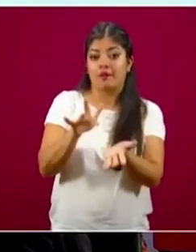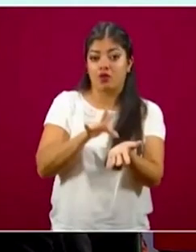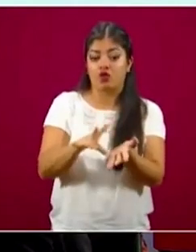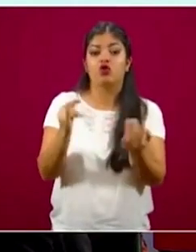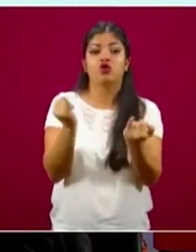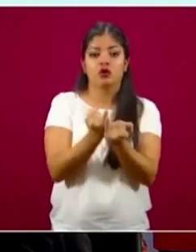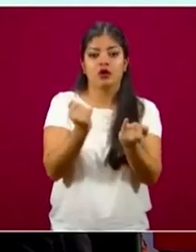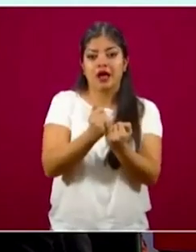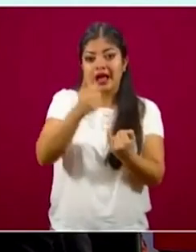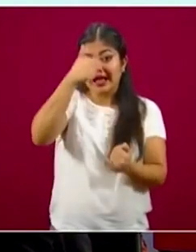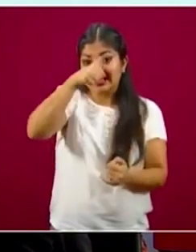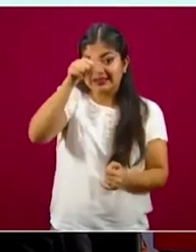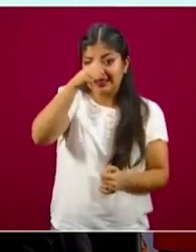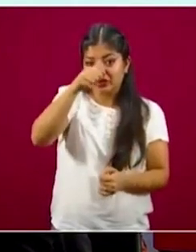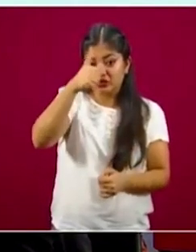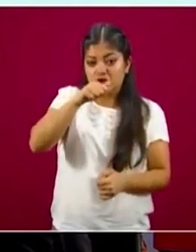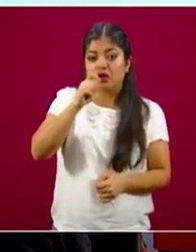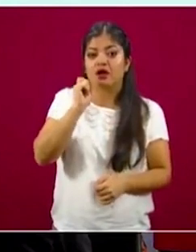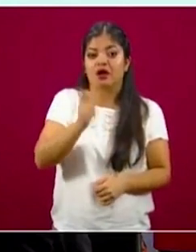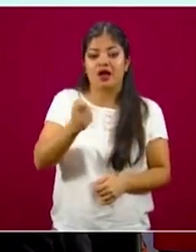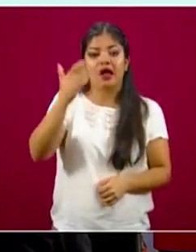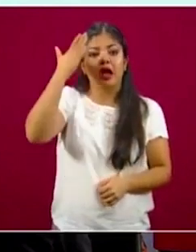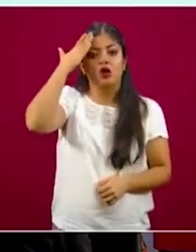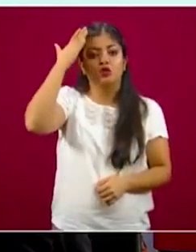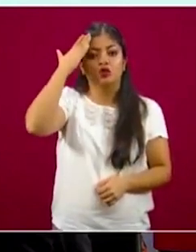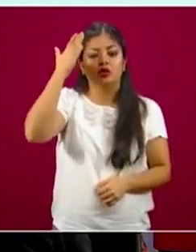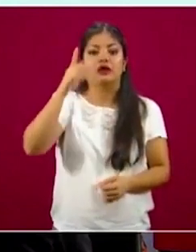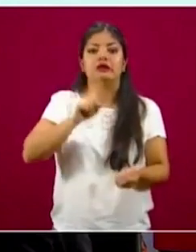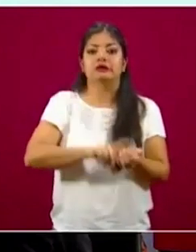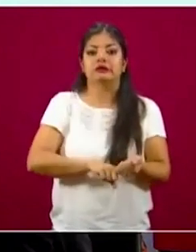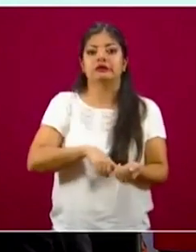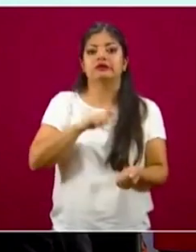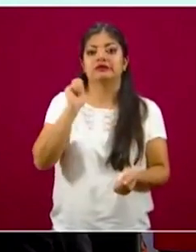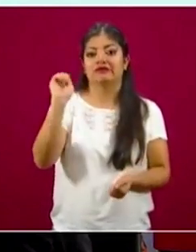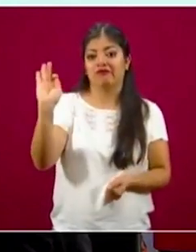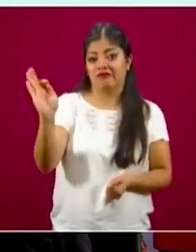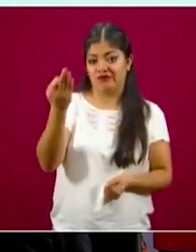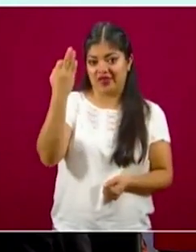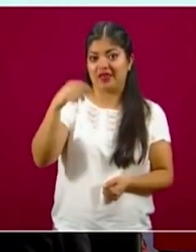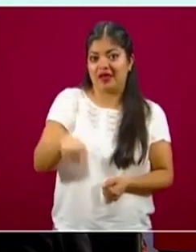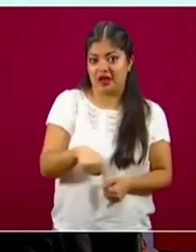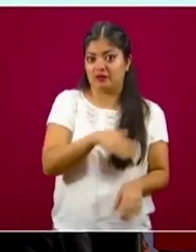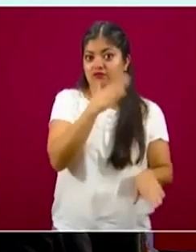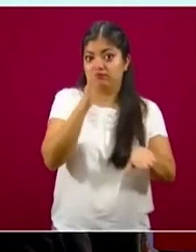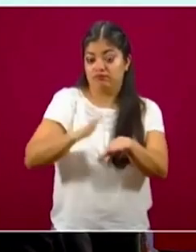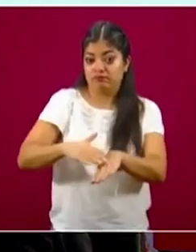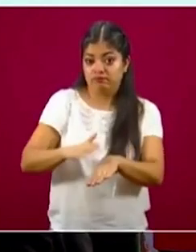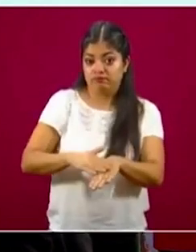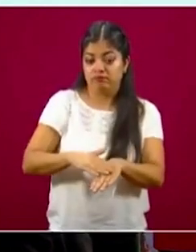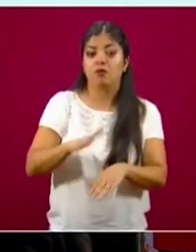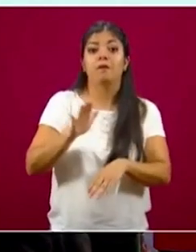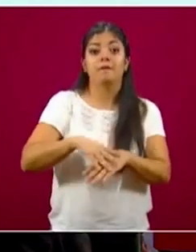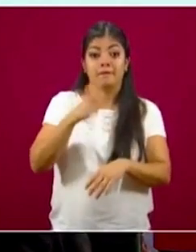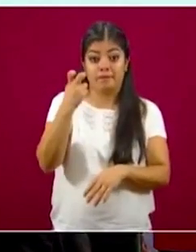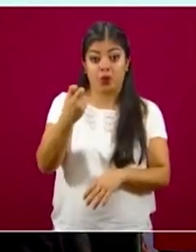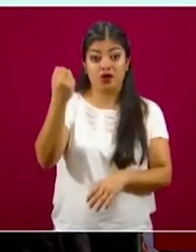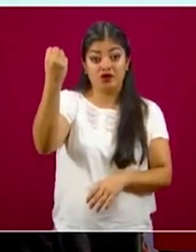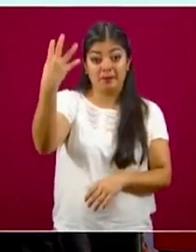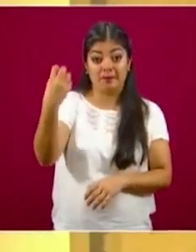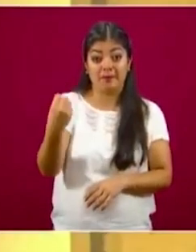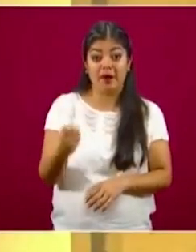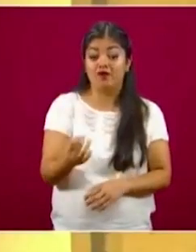con la asesoría técnica de la Autoridad Sanitaria Federal y por eso el semáforo único